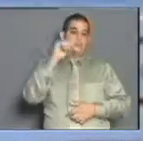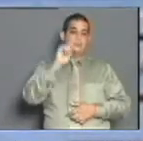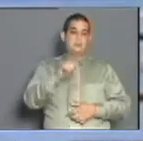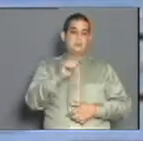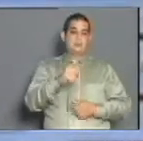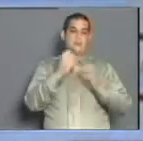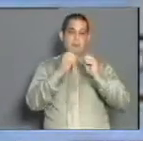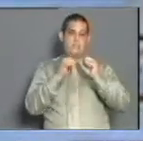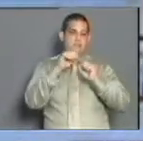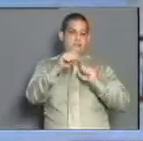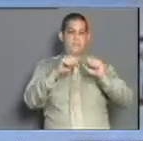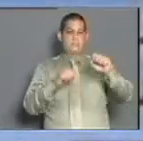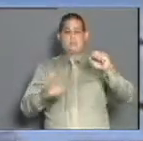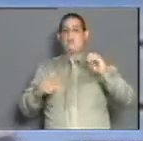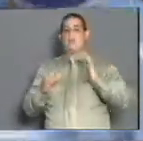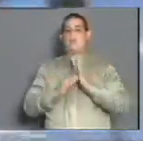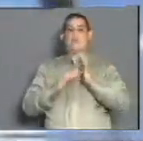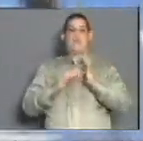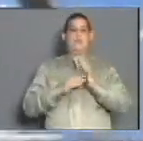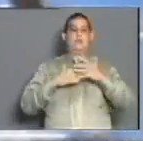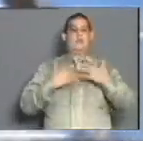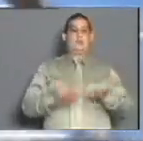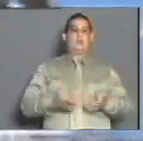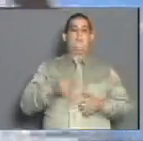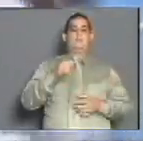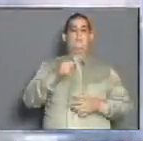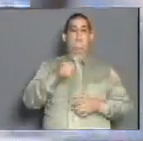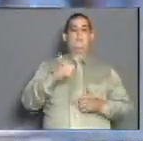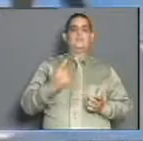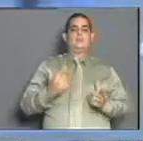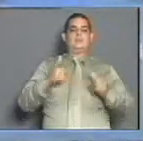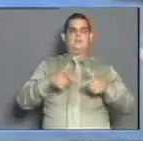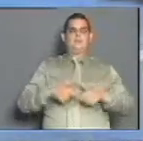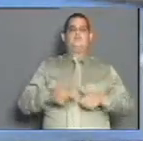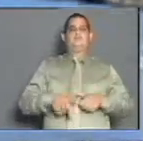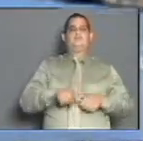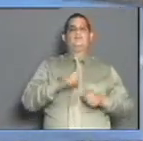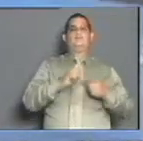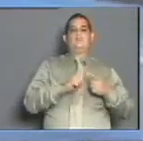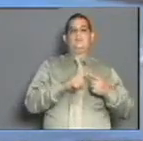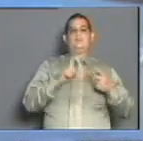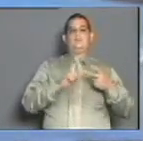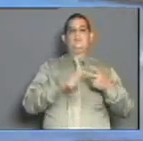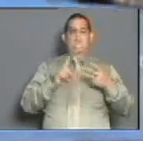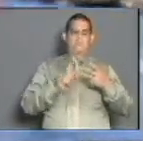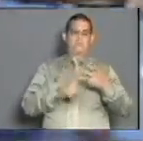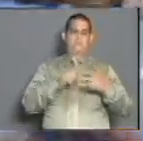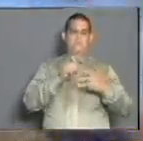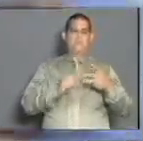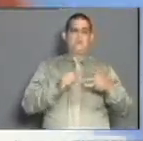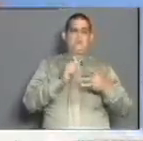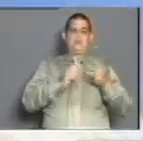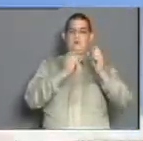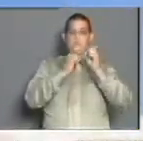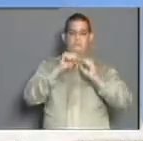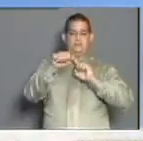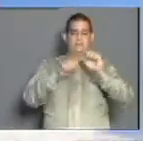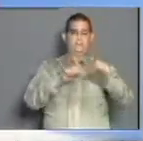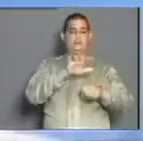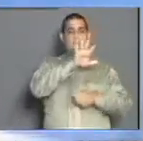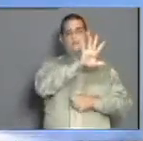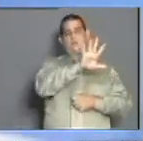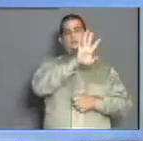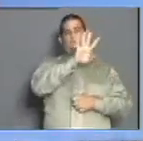consecución en una misma tarde y cartelera de los títulos de los boxeadores Manuel Martínez, Arnaldo Mesa y Ángel Espinosa de los 54,